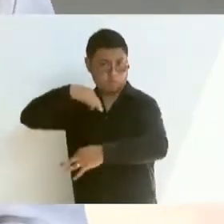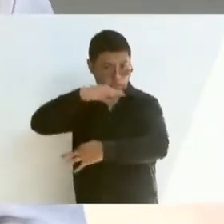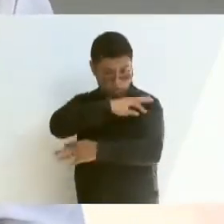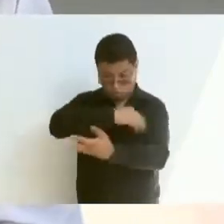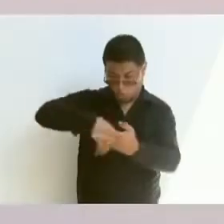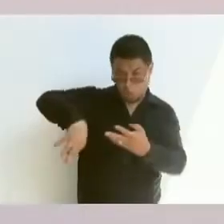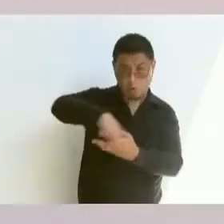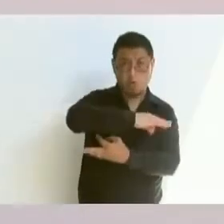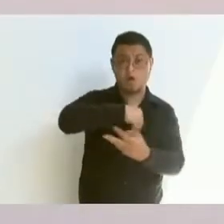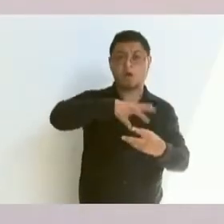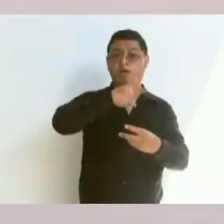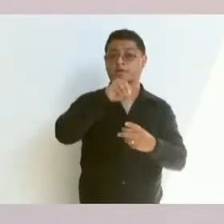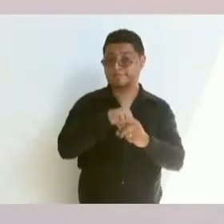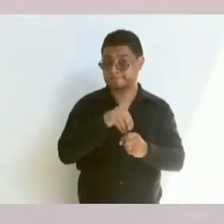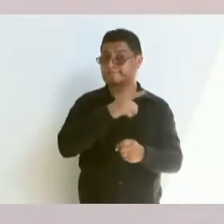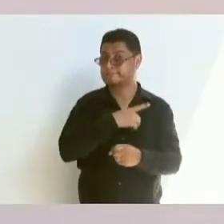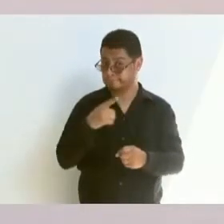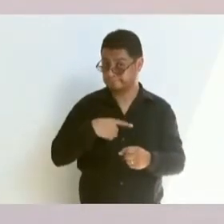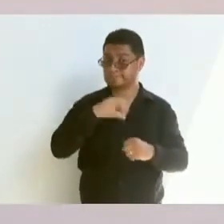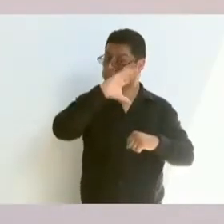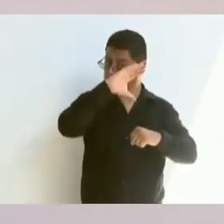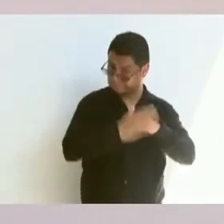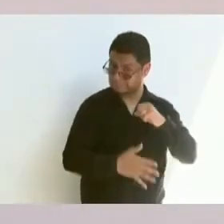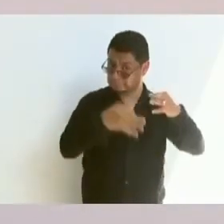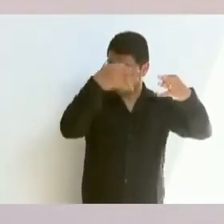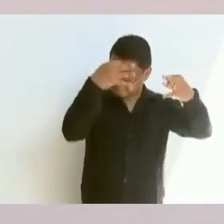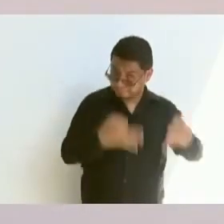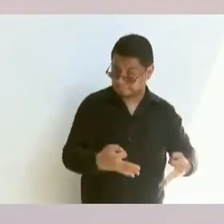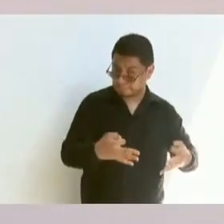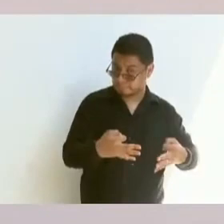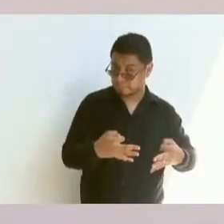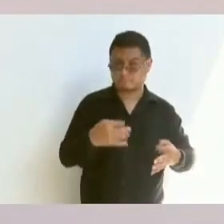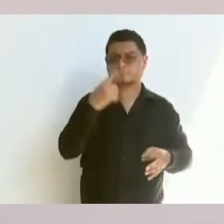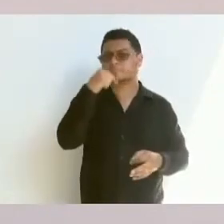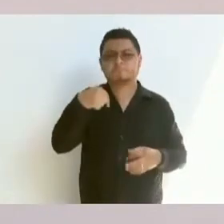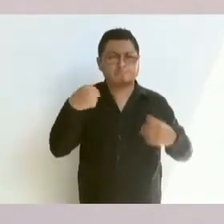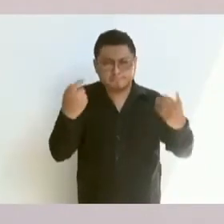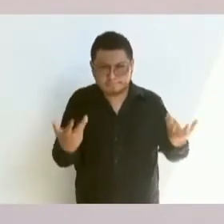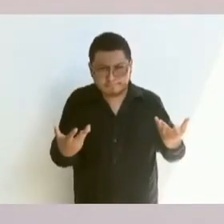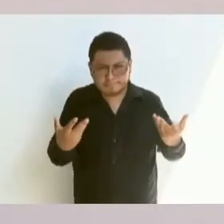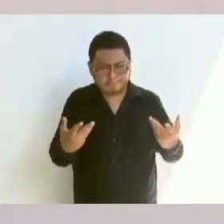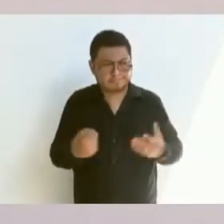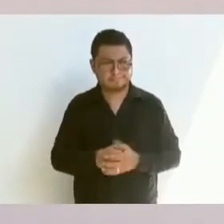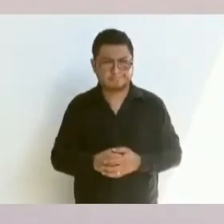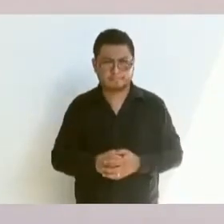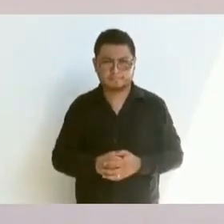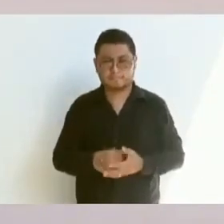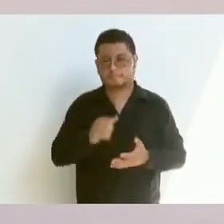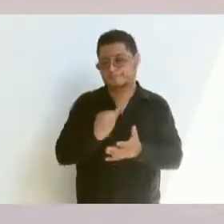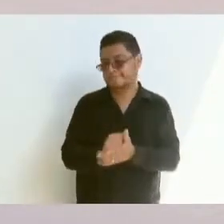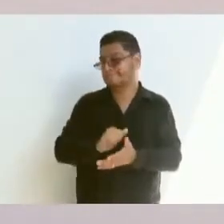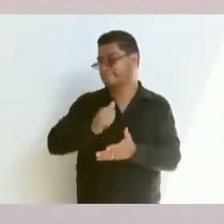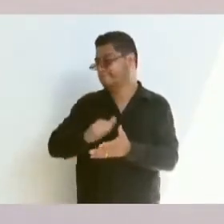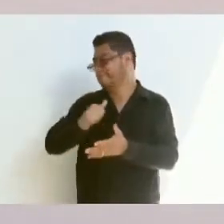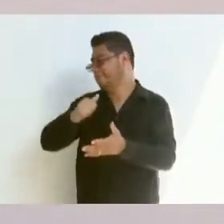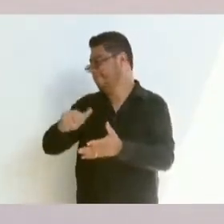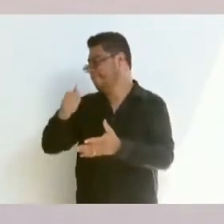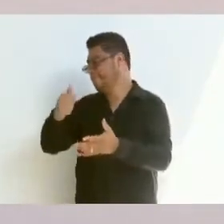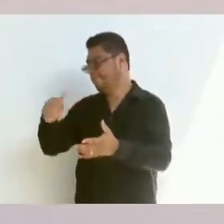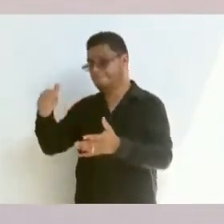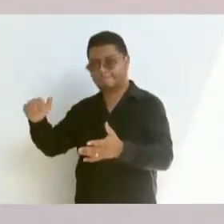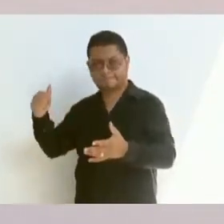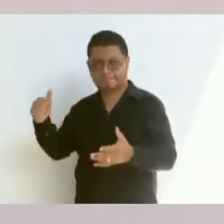tenemos que concluir para que no dejemos